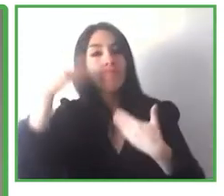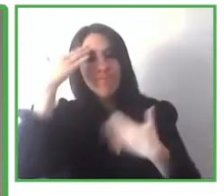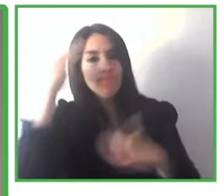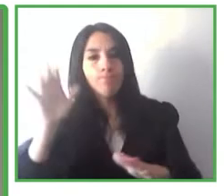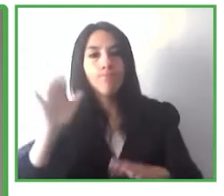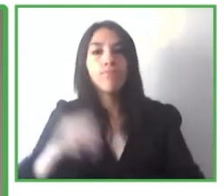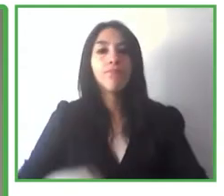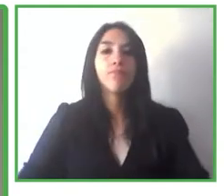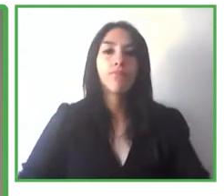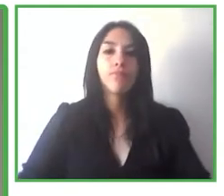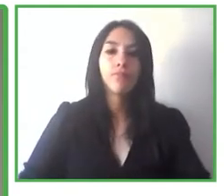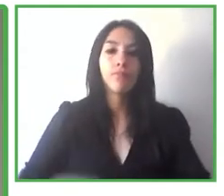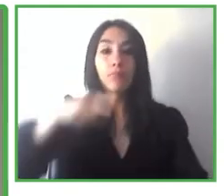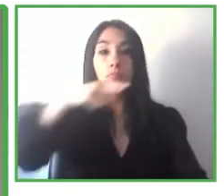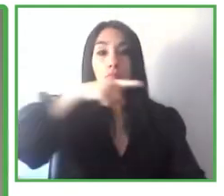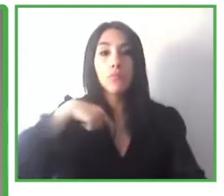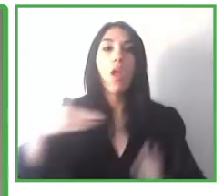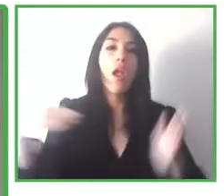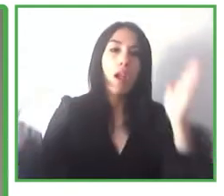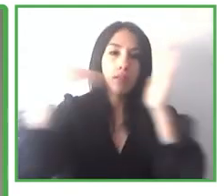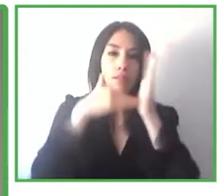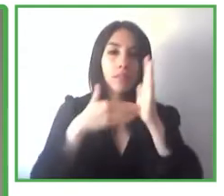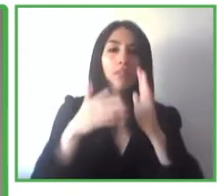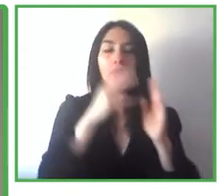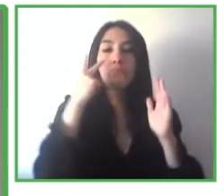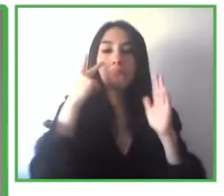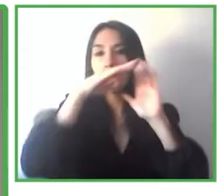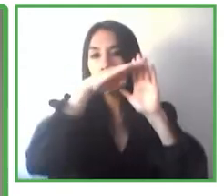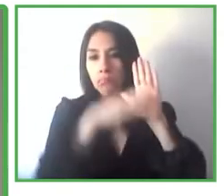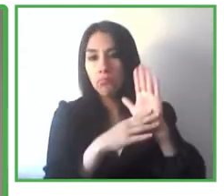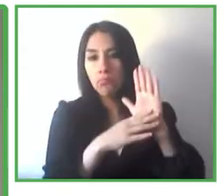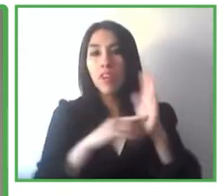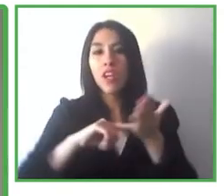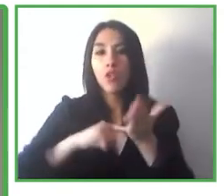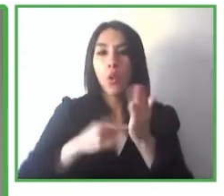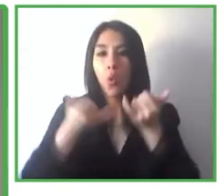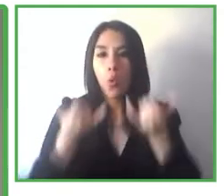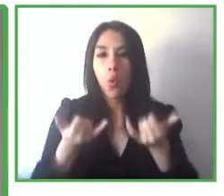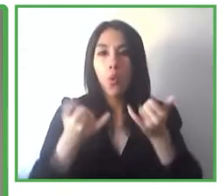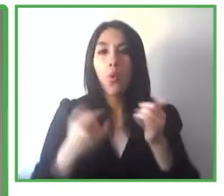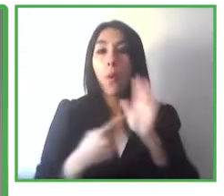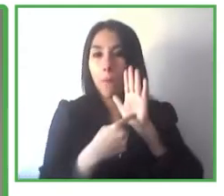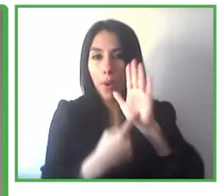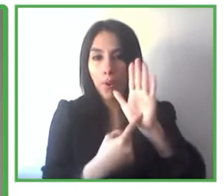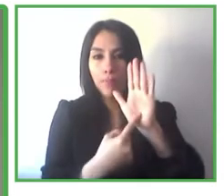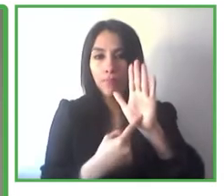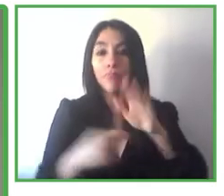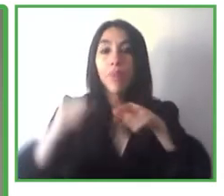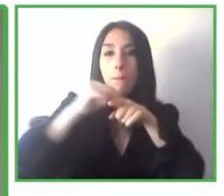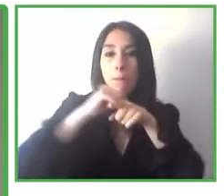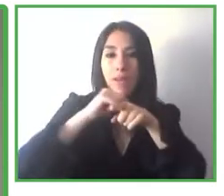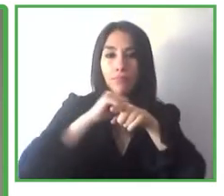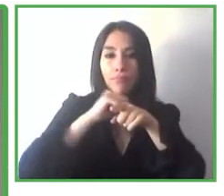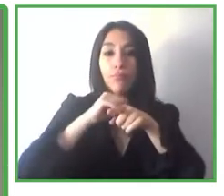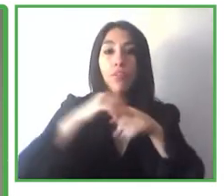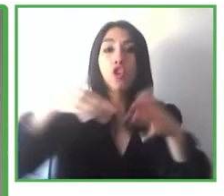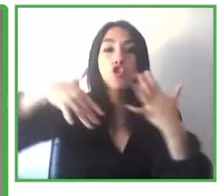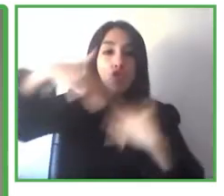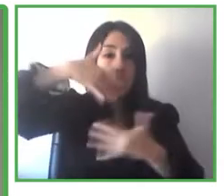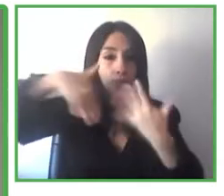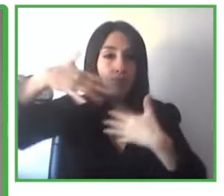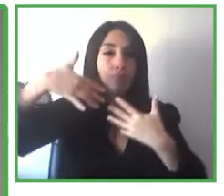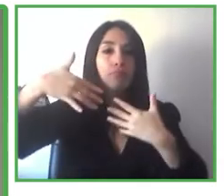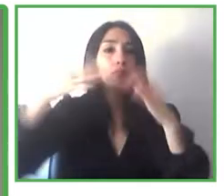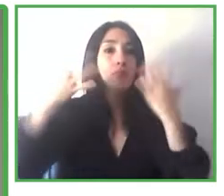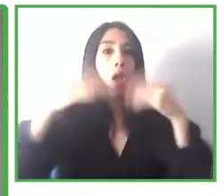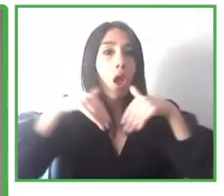tecnologías y vamos a ver ejemplos prácticos también, casos prácticos de cómo estas tecnologías se están implementando y